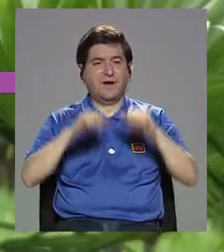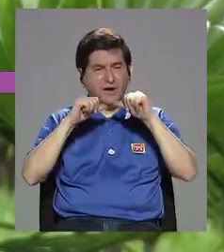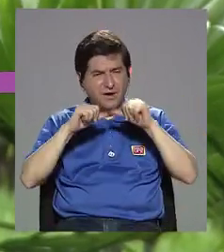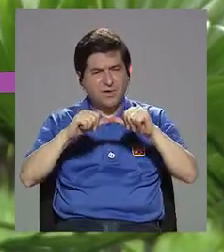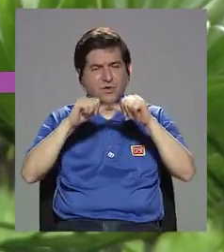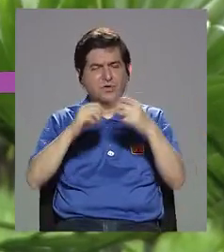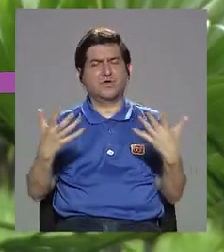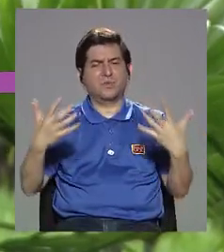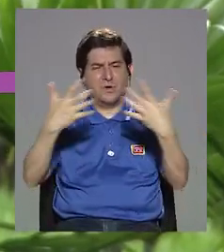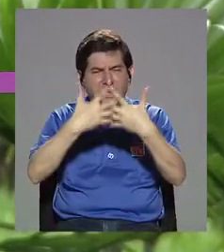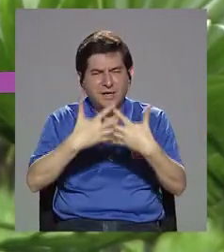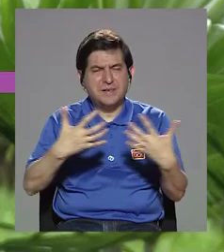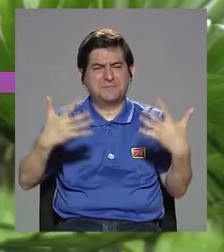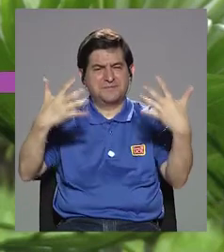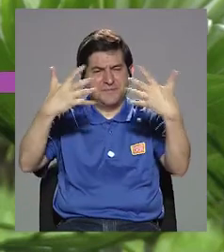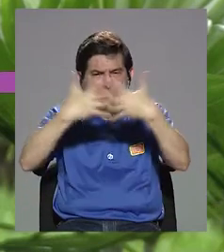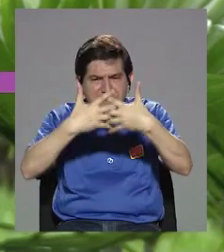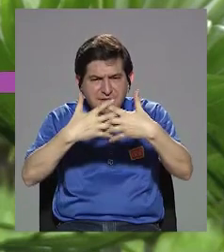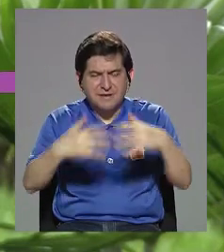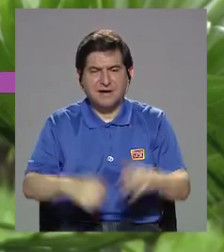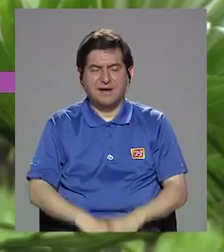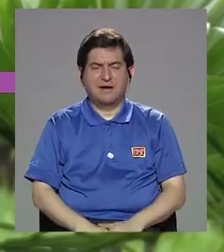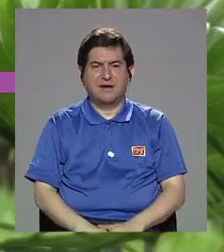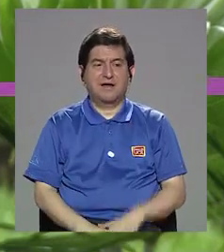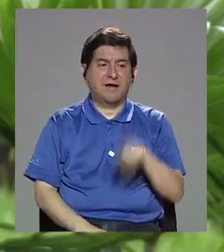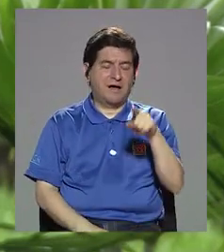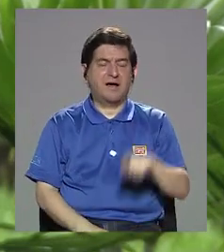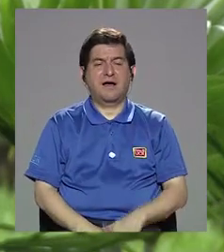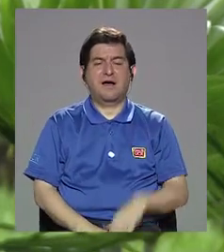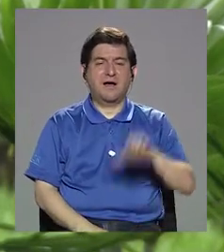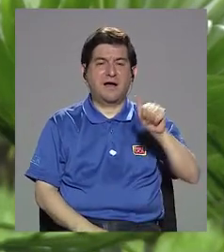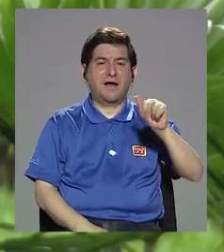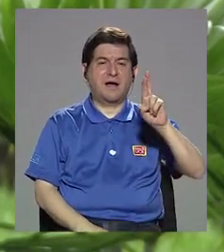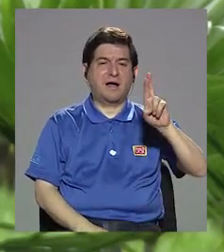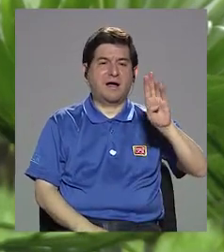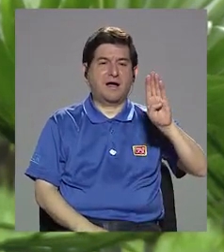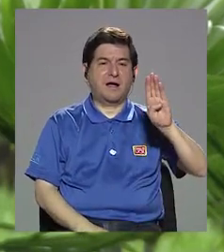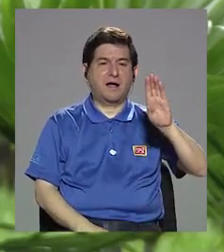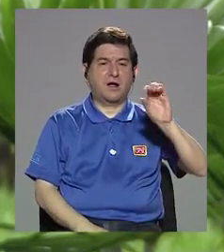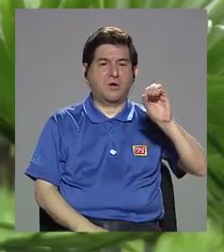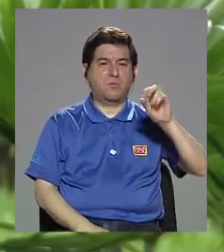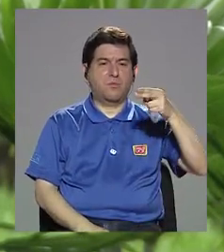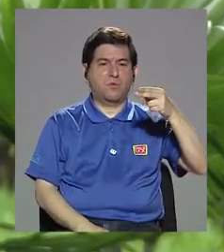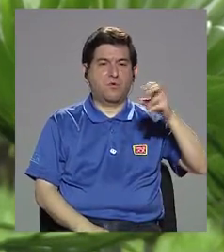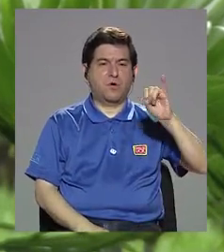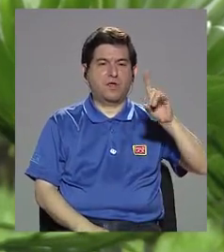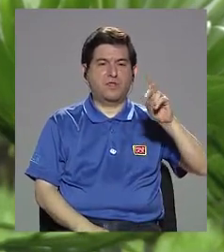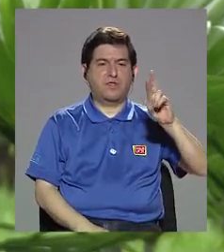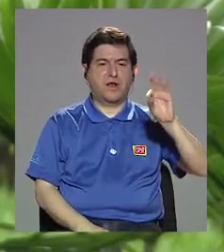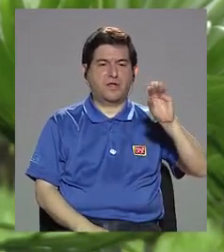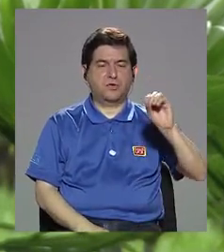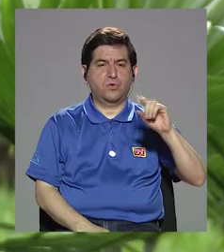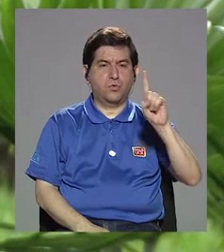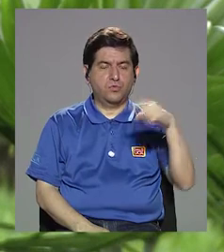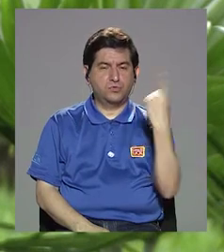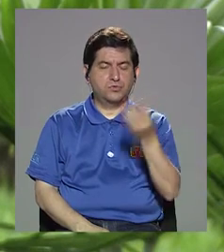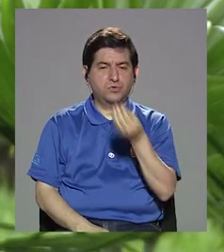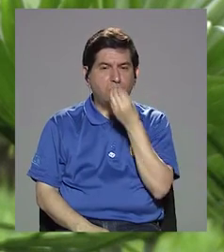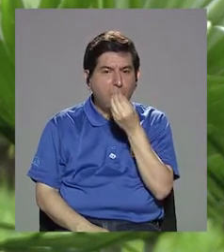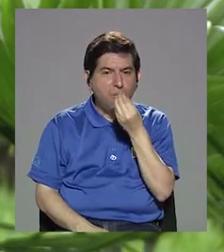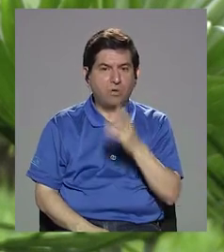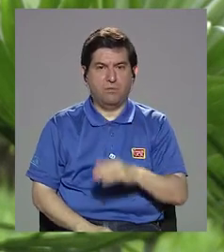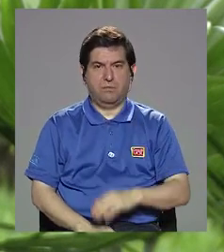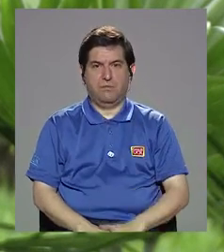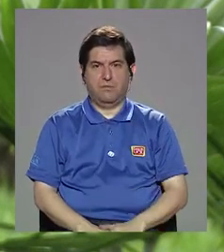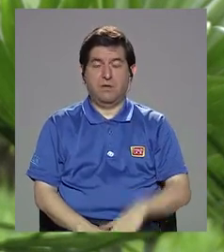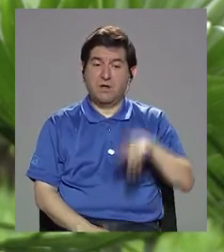estamos mezclando, por ejemplo, carbohidratos como un solo alimento y tiene que haber